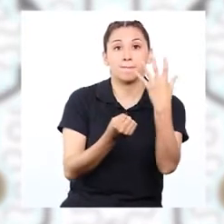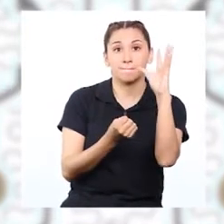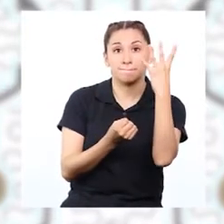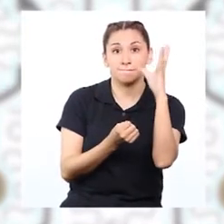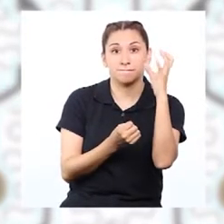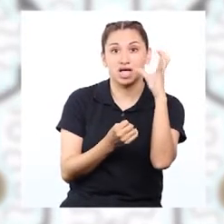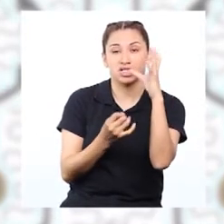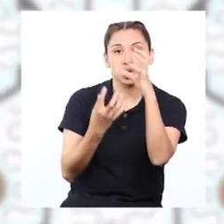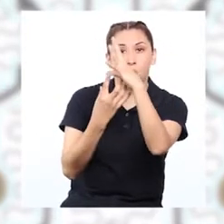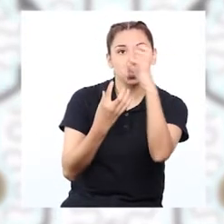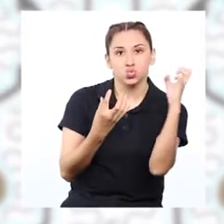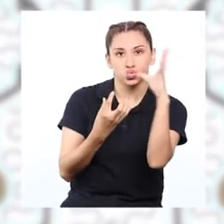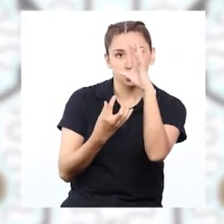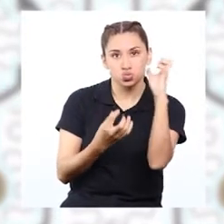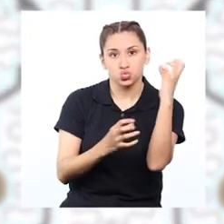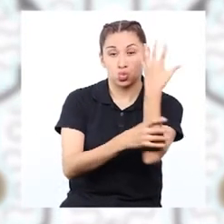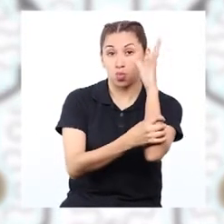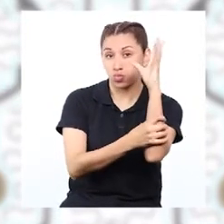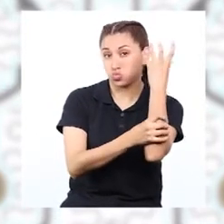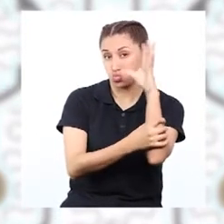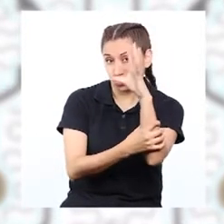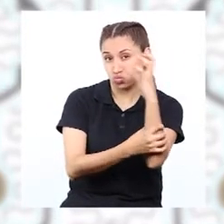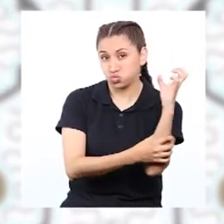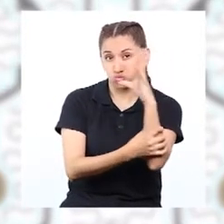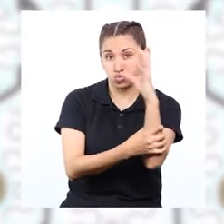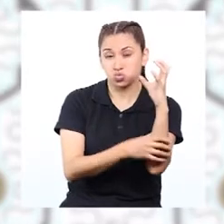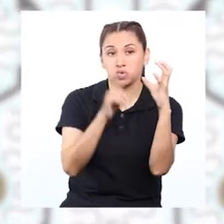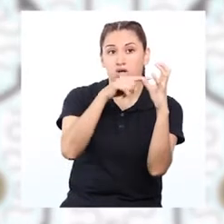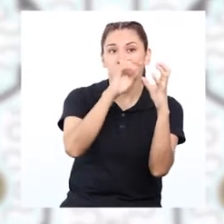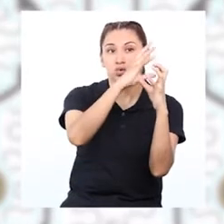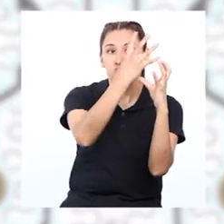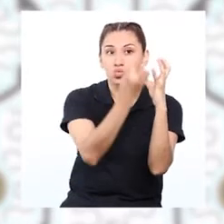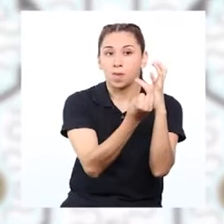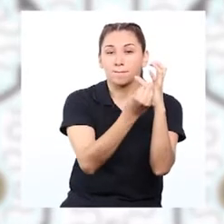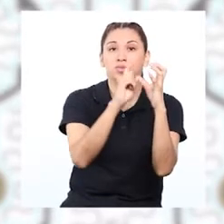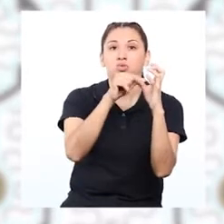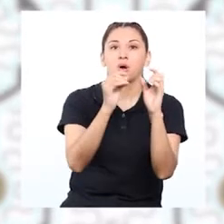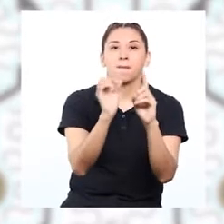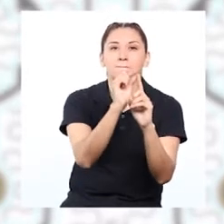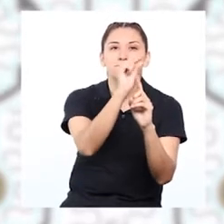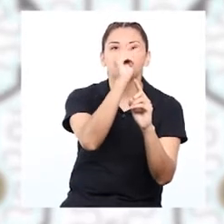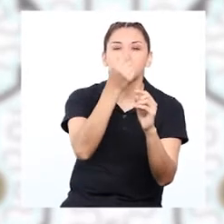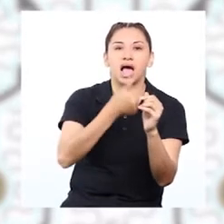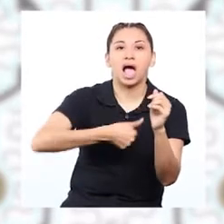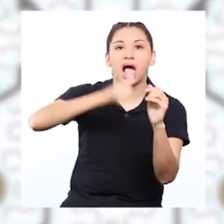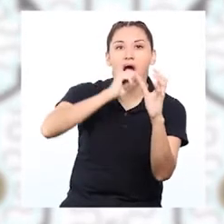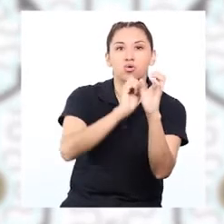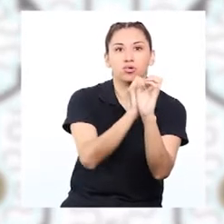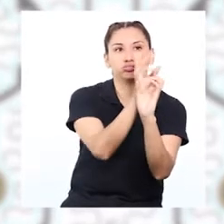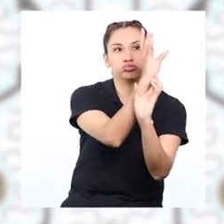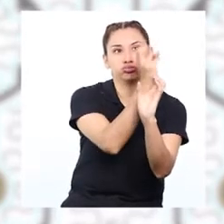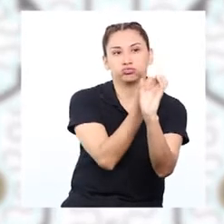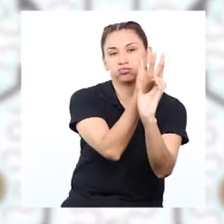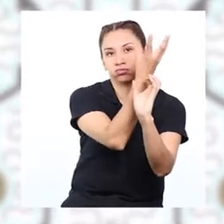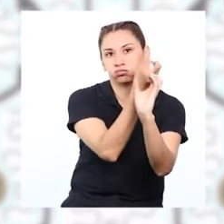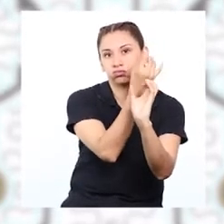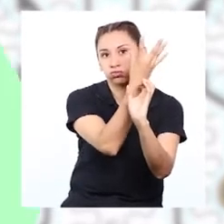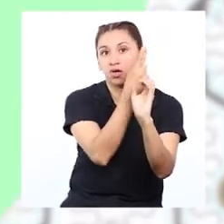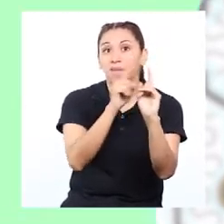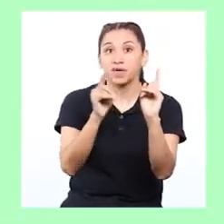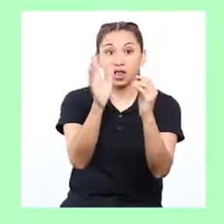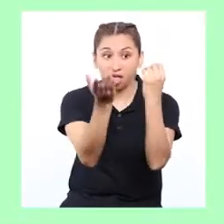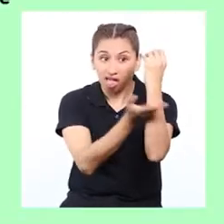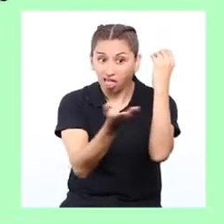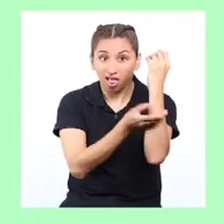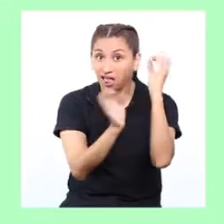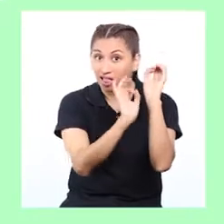captan el dióxido de carbono y emiten vapor de agua, así, regulan la temperatura. Los bosques